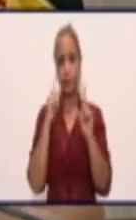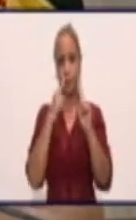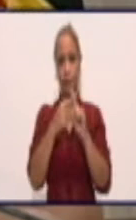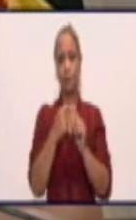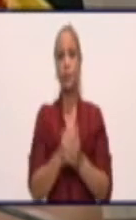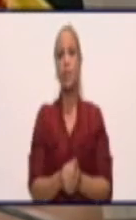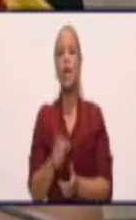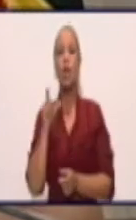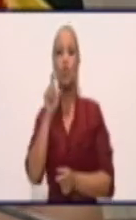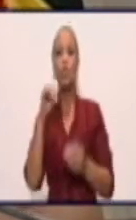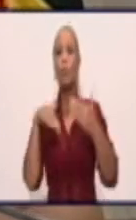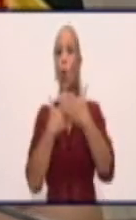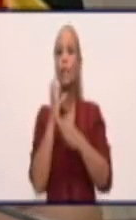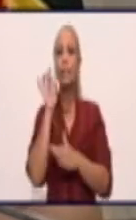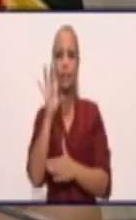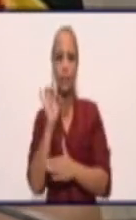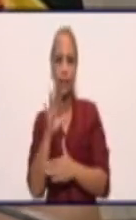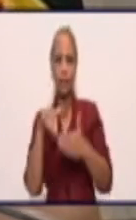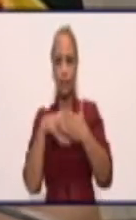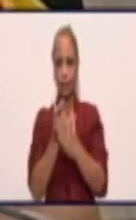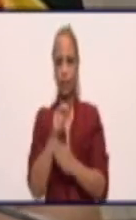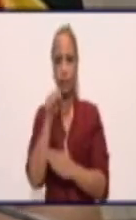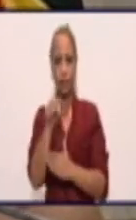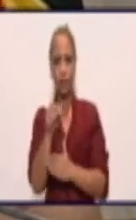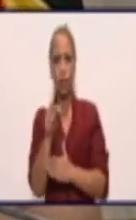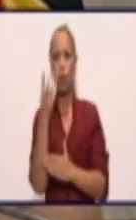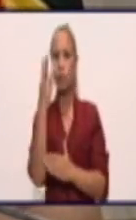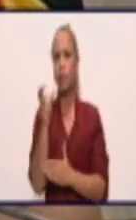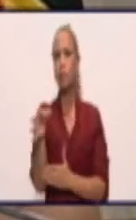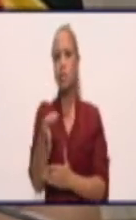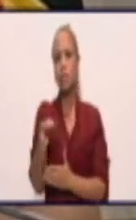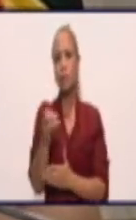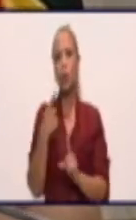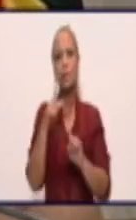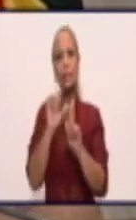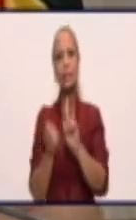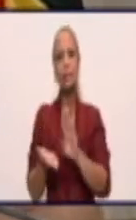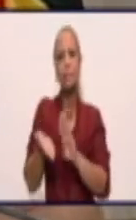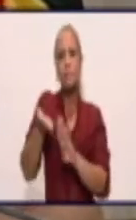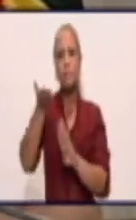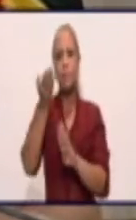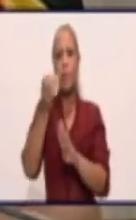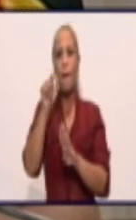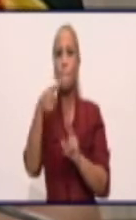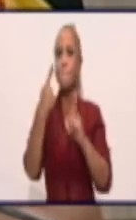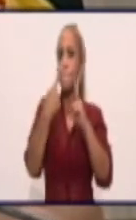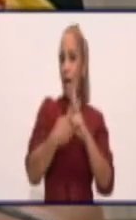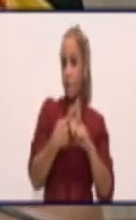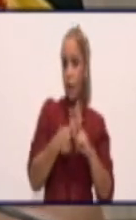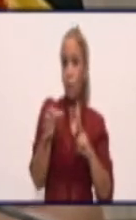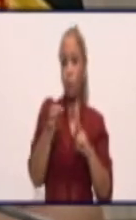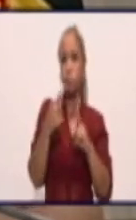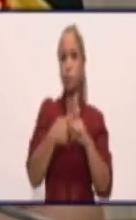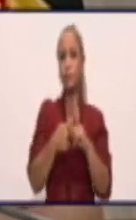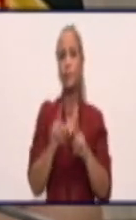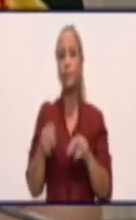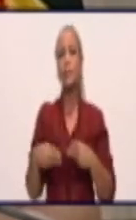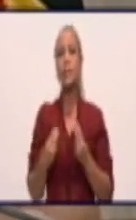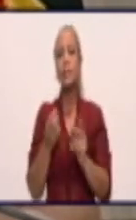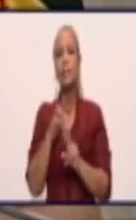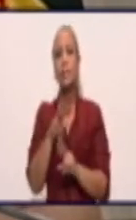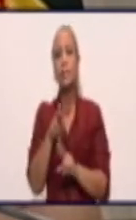últimos 15 días, los tres municipios que presentan una tasa de incidencia más elevada son Bayamo, que ha reportado